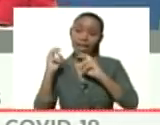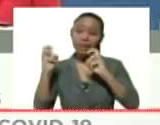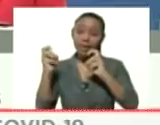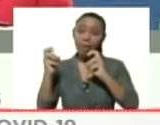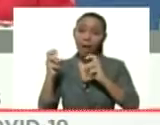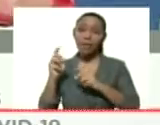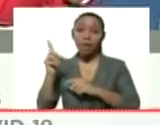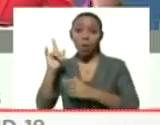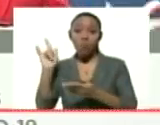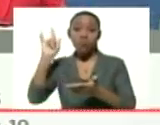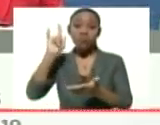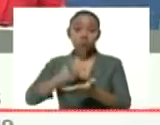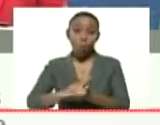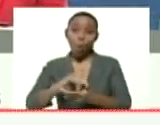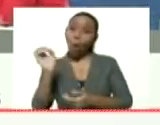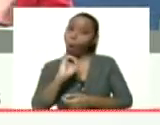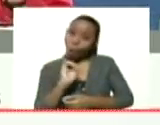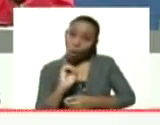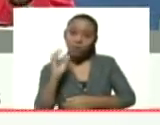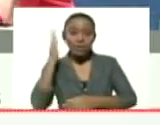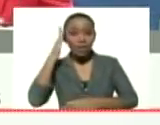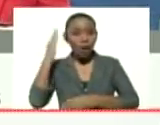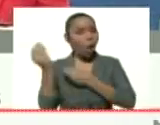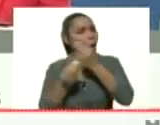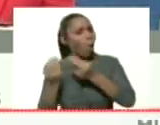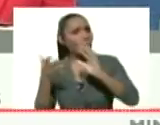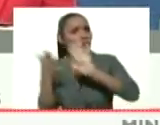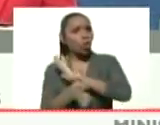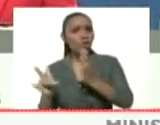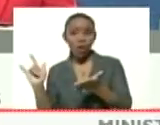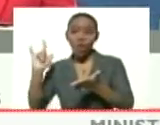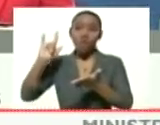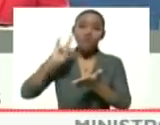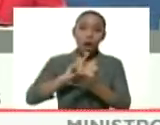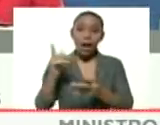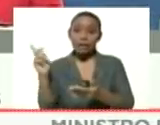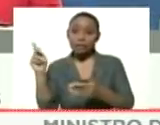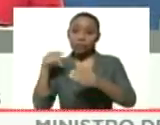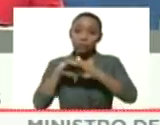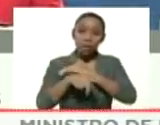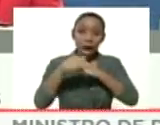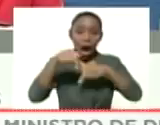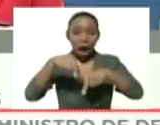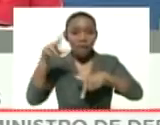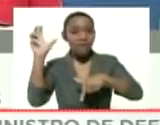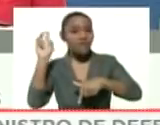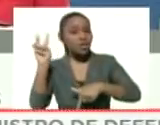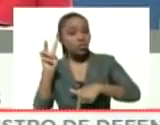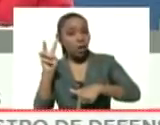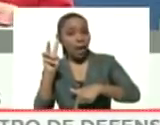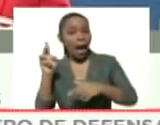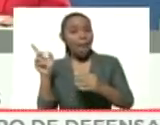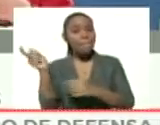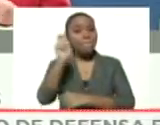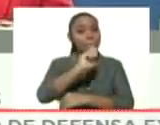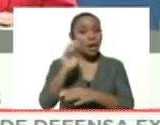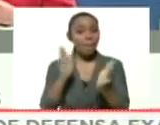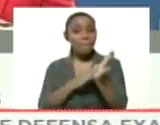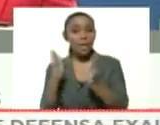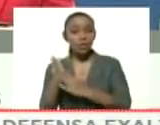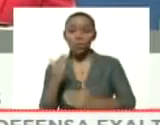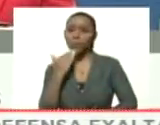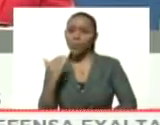de un piloto, o conoce sobre todo de los viajeros que han entrado en Venezuela durante el mes de marzo, bueno,